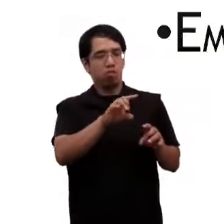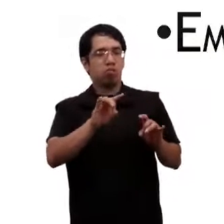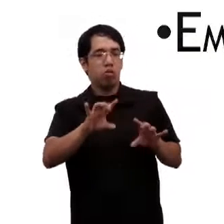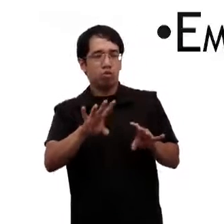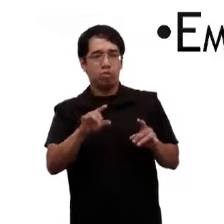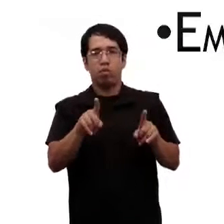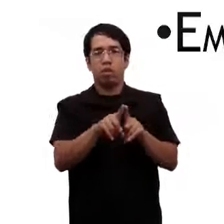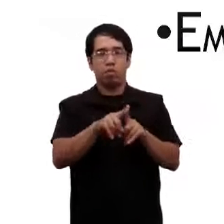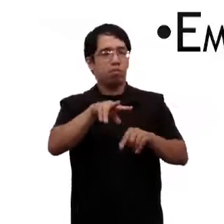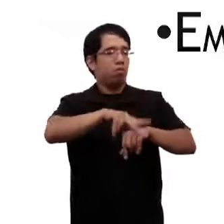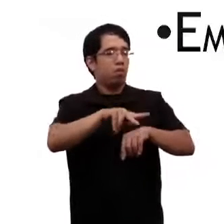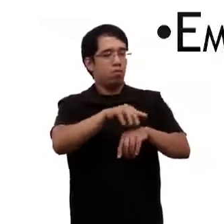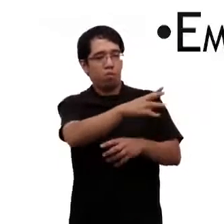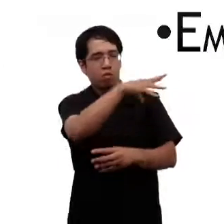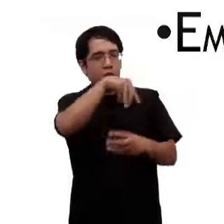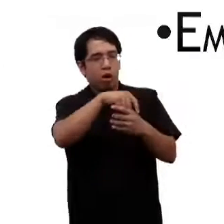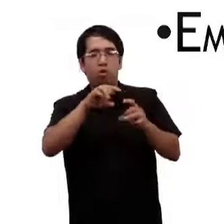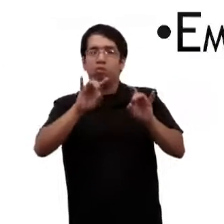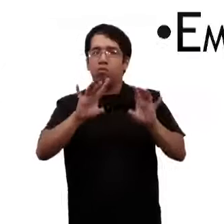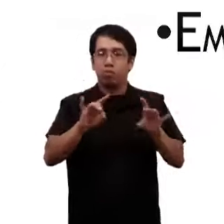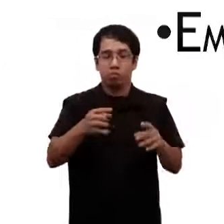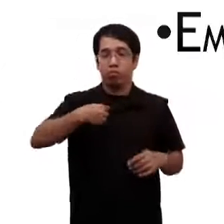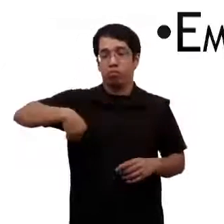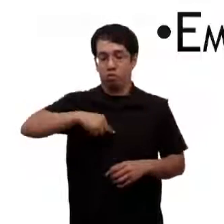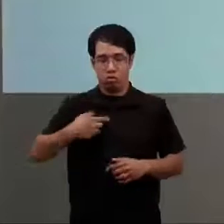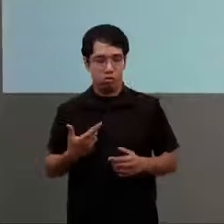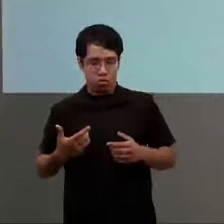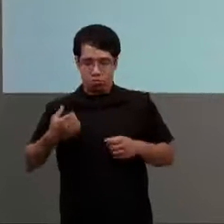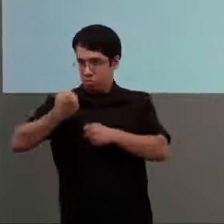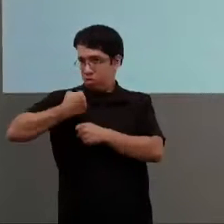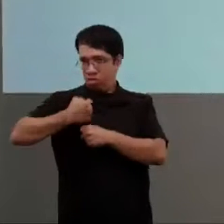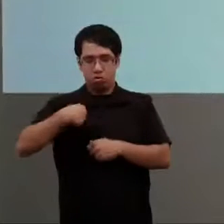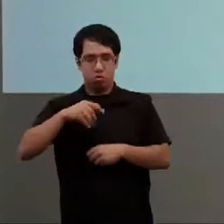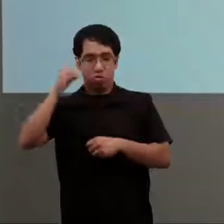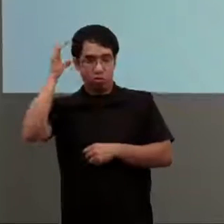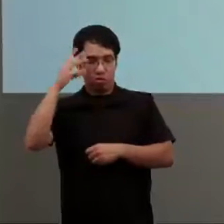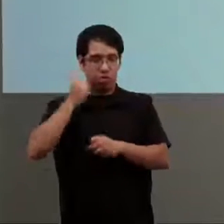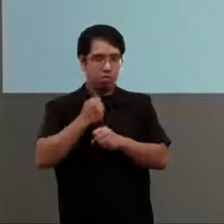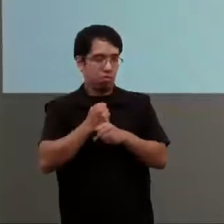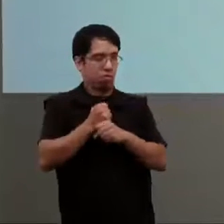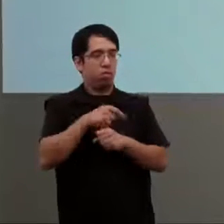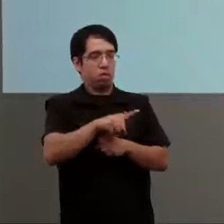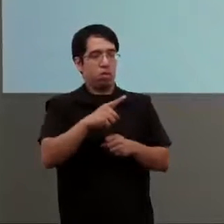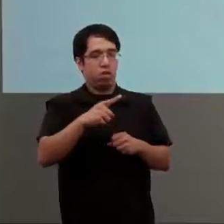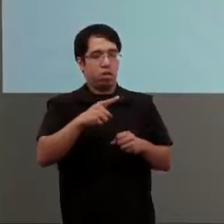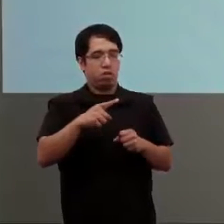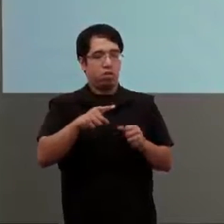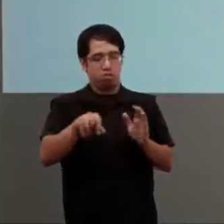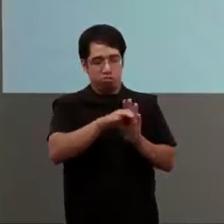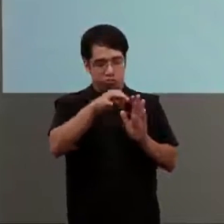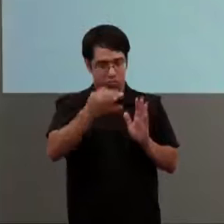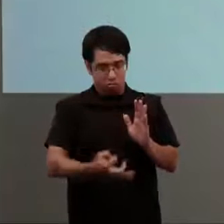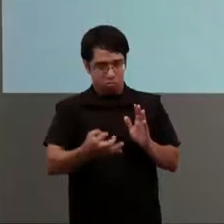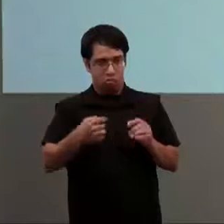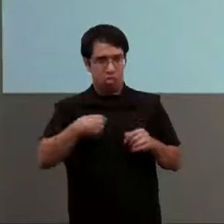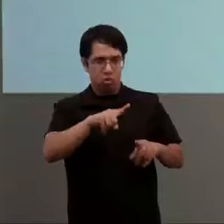más queremos servidores técnicos es decir el rescate del compromiso del